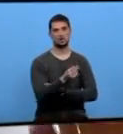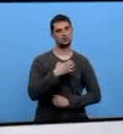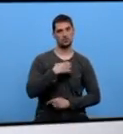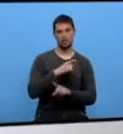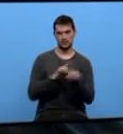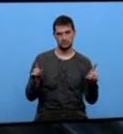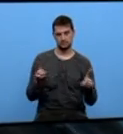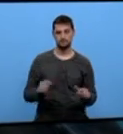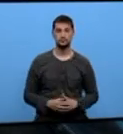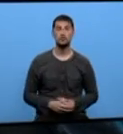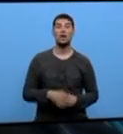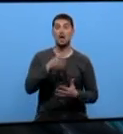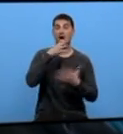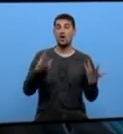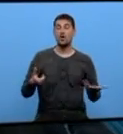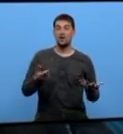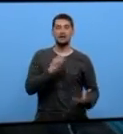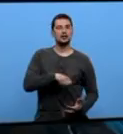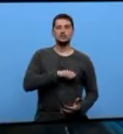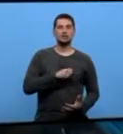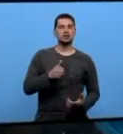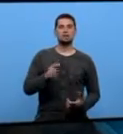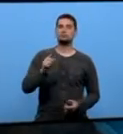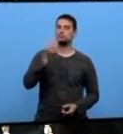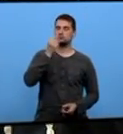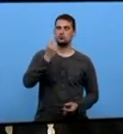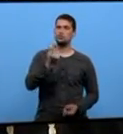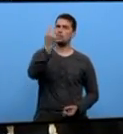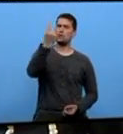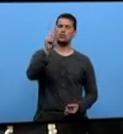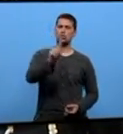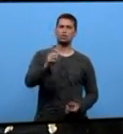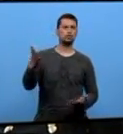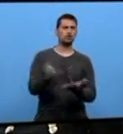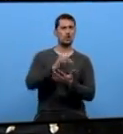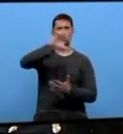salga la barba, o chaval. Actualmente España está na cabezada o fracaso escolar en toda Europa.